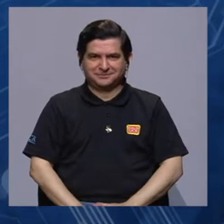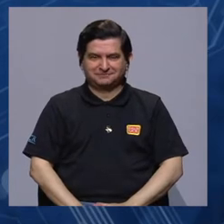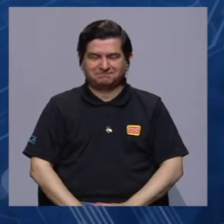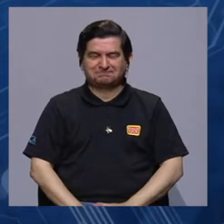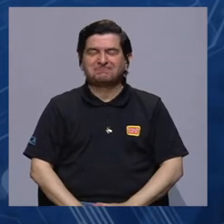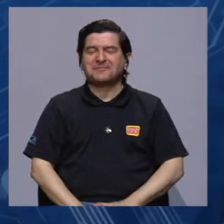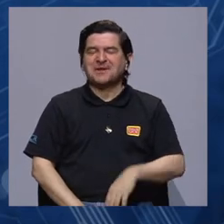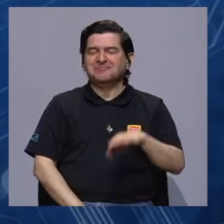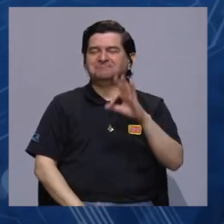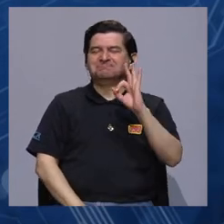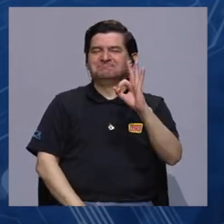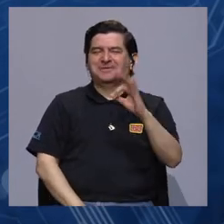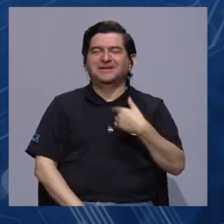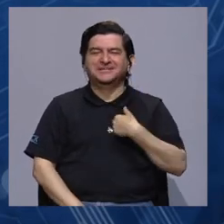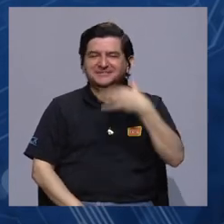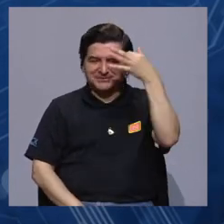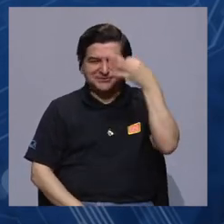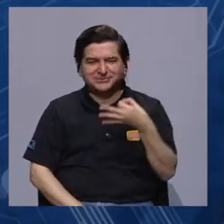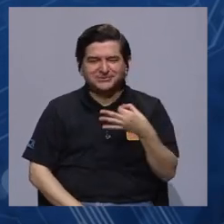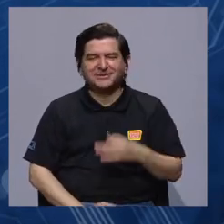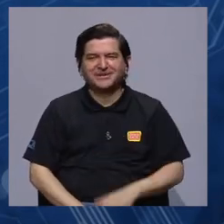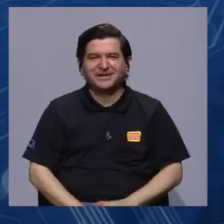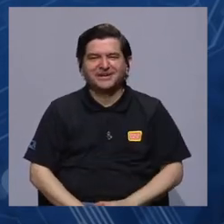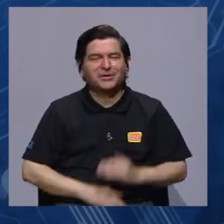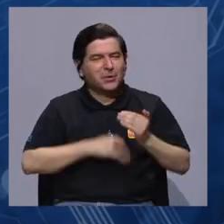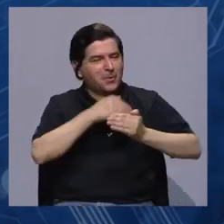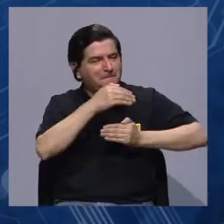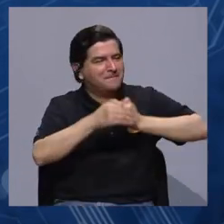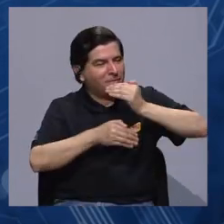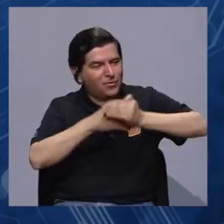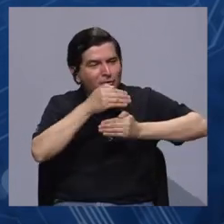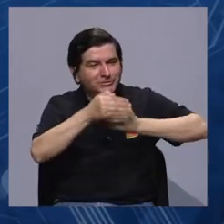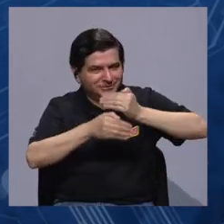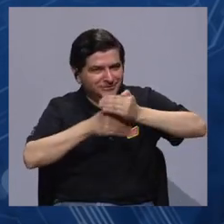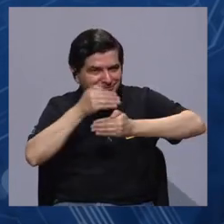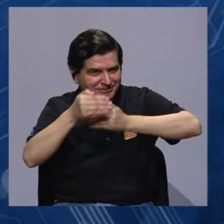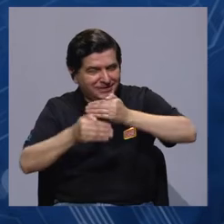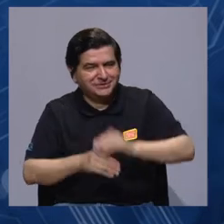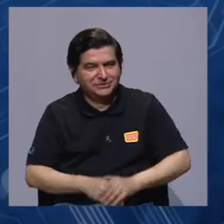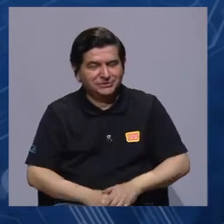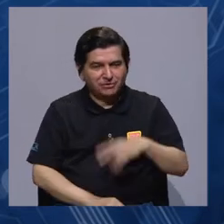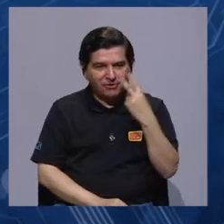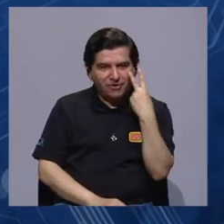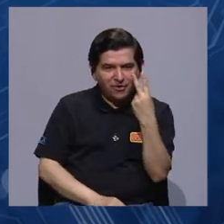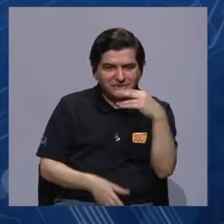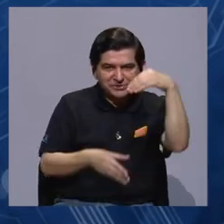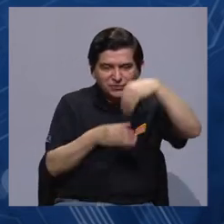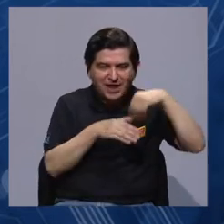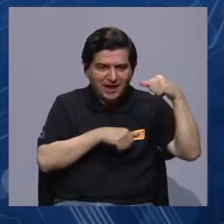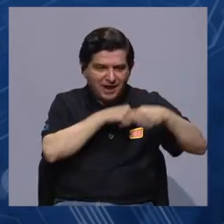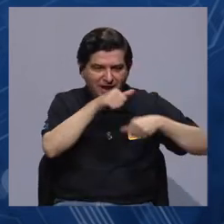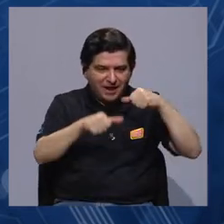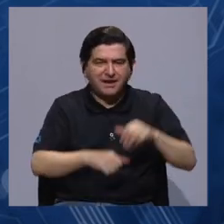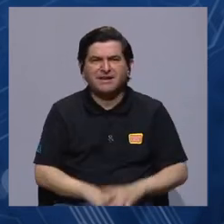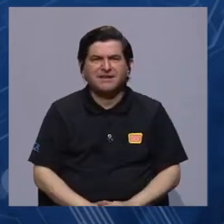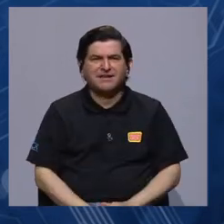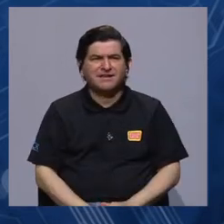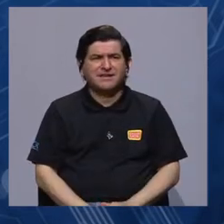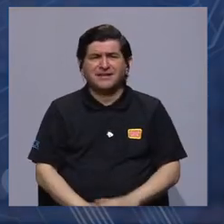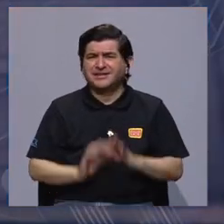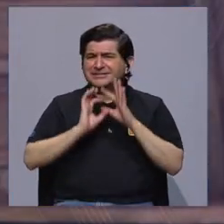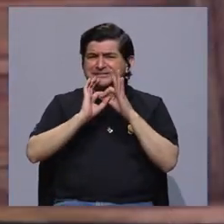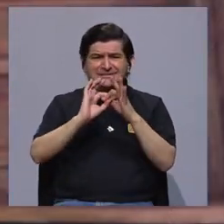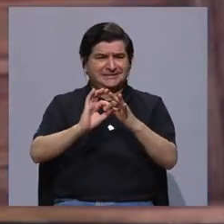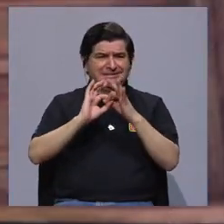A ver, yo creo que es un proceso, ¿verdad? Lo visual en la antropología en realidad ha estado